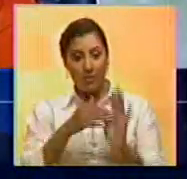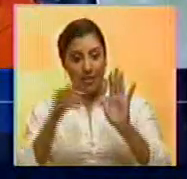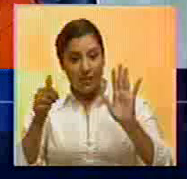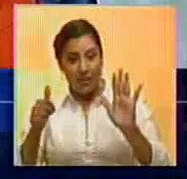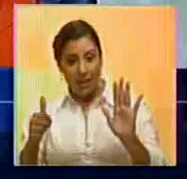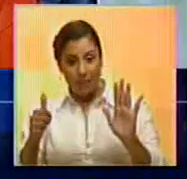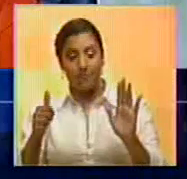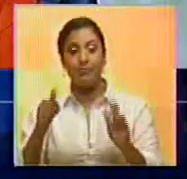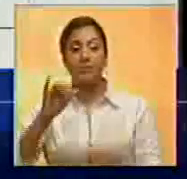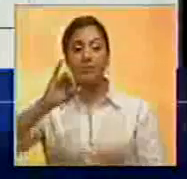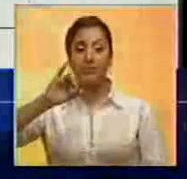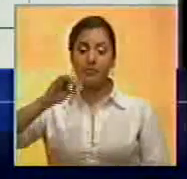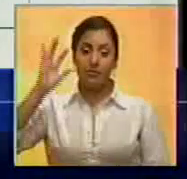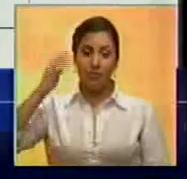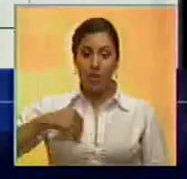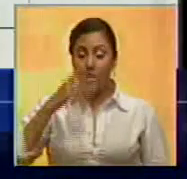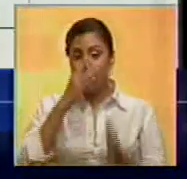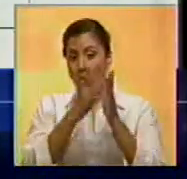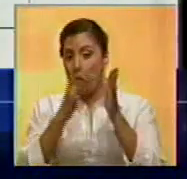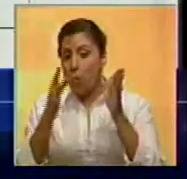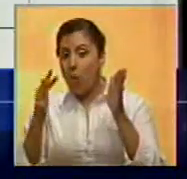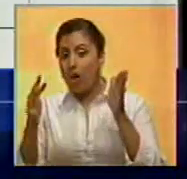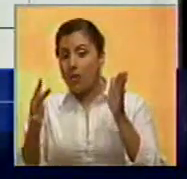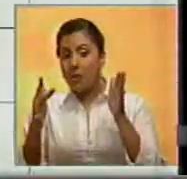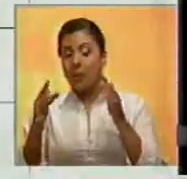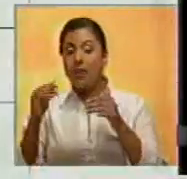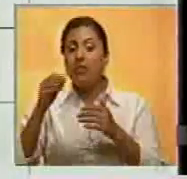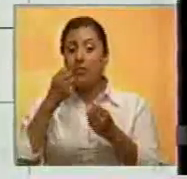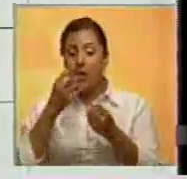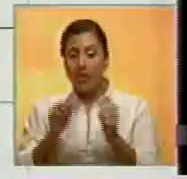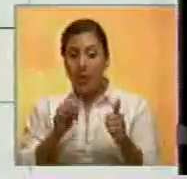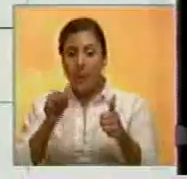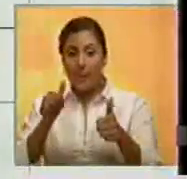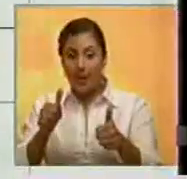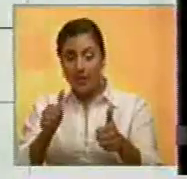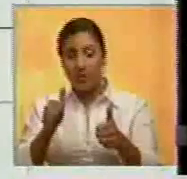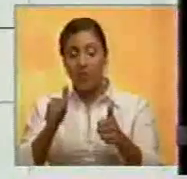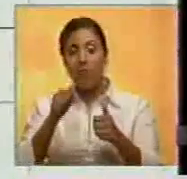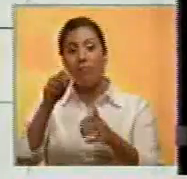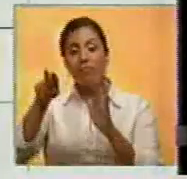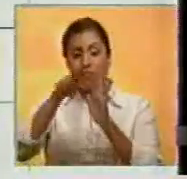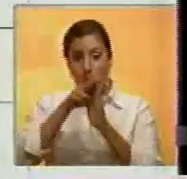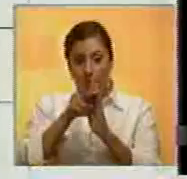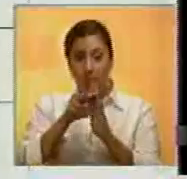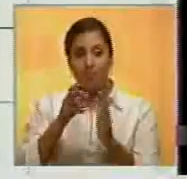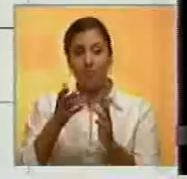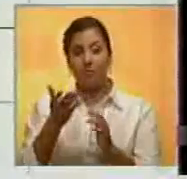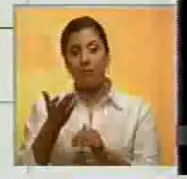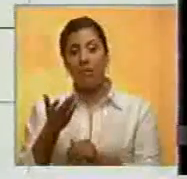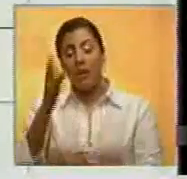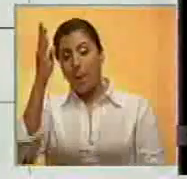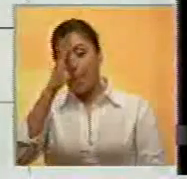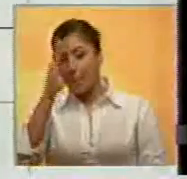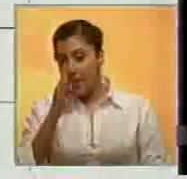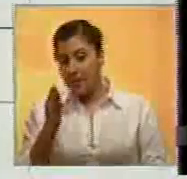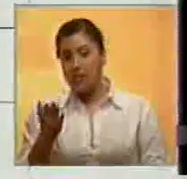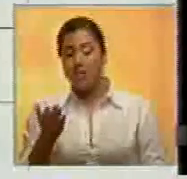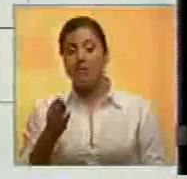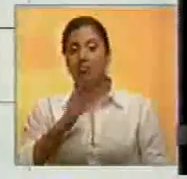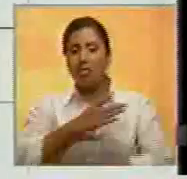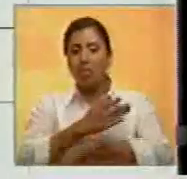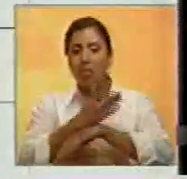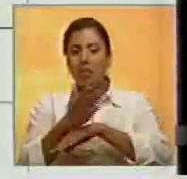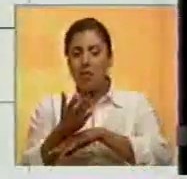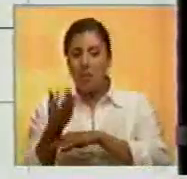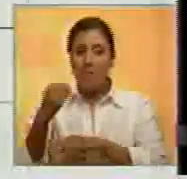Argentina duró un año para su entrada en vigencia, para la ratificación. Brasil tardó